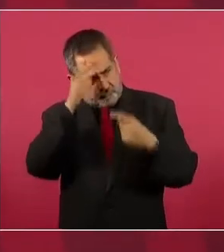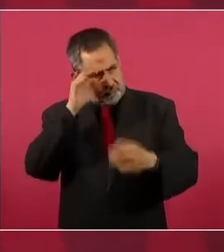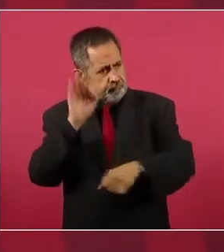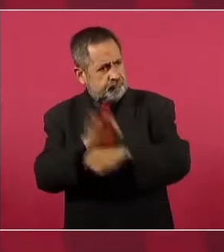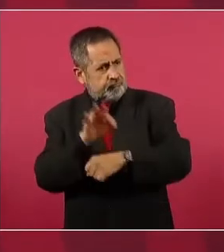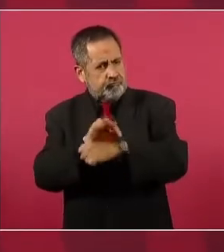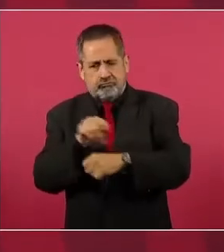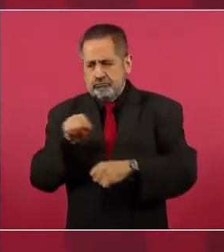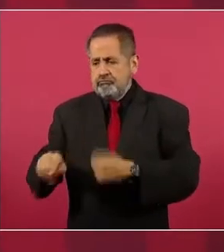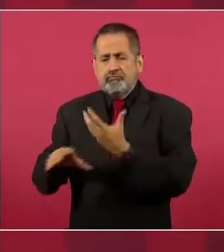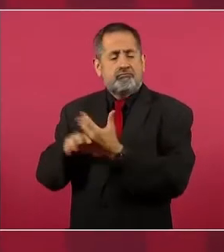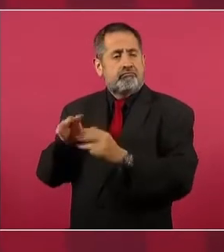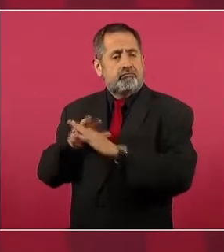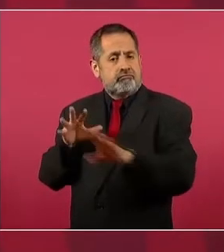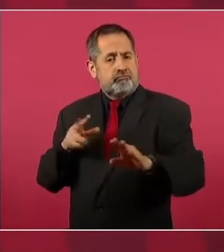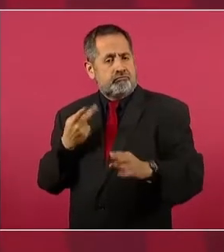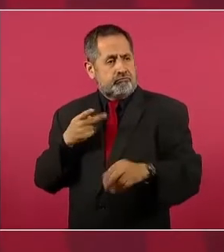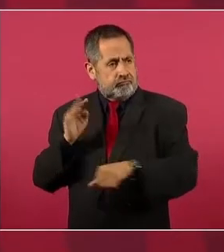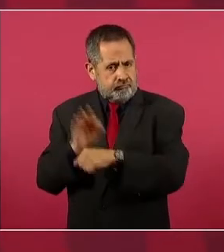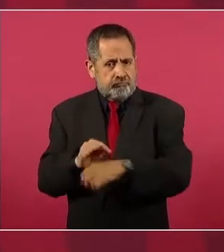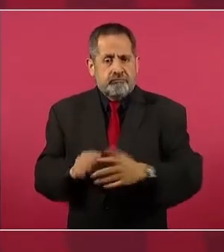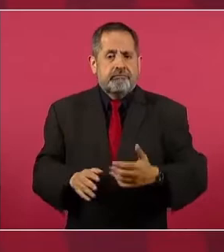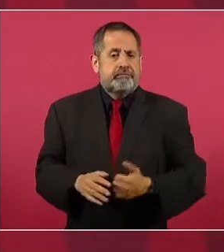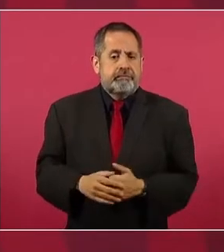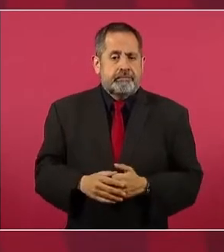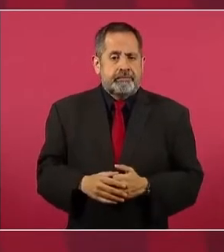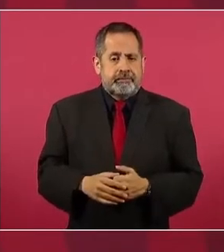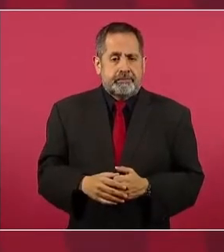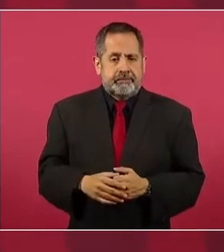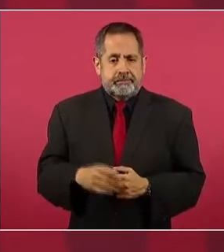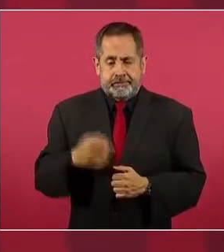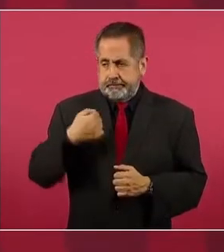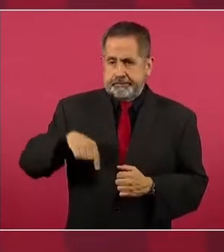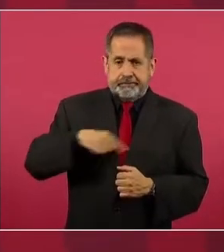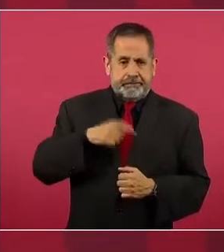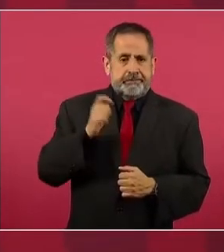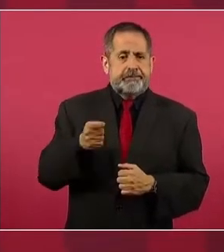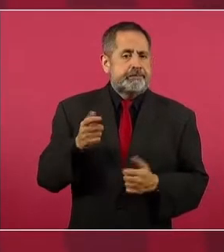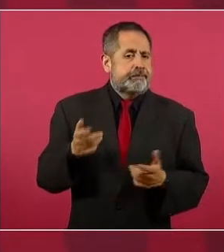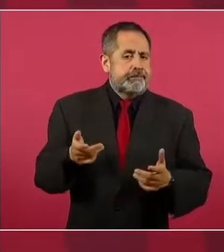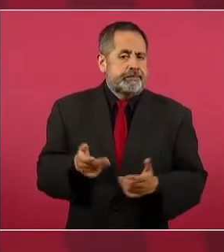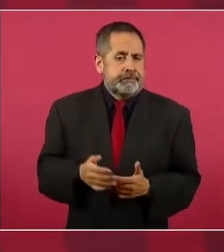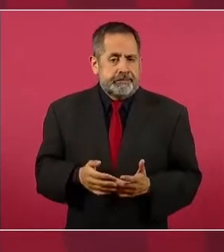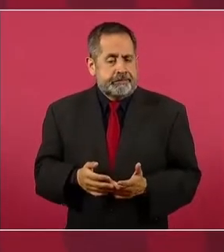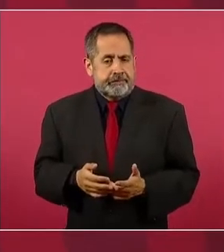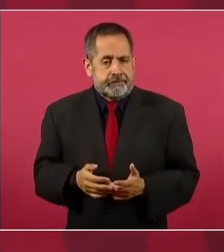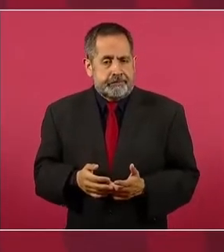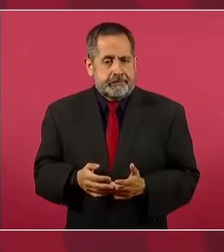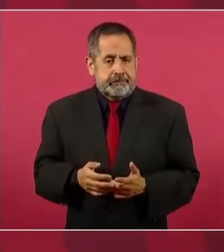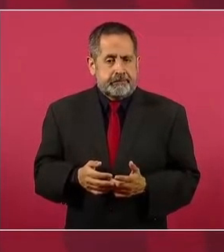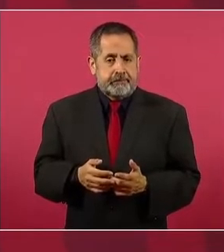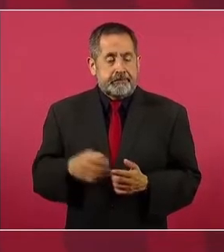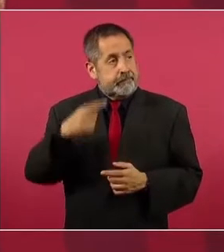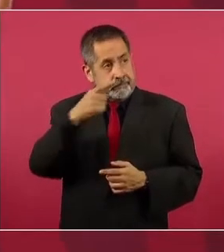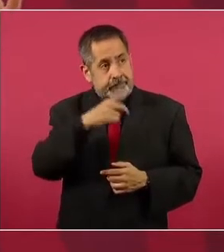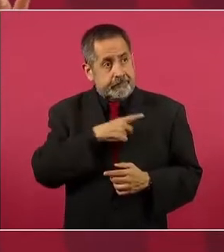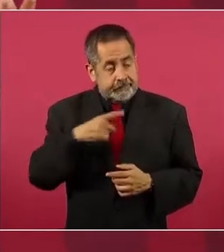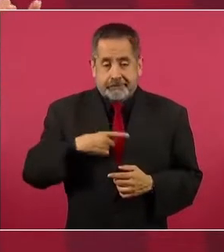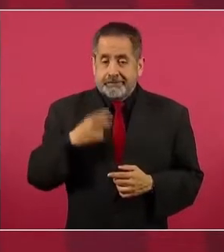al migrante? Además, aceptamos de que hace falta